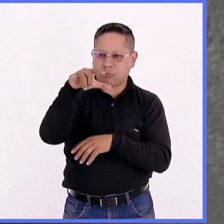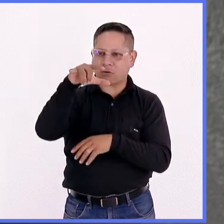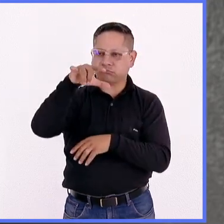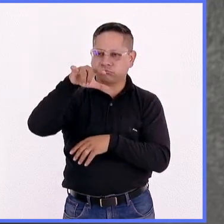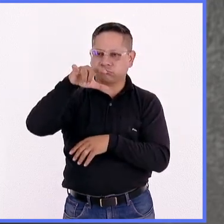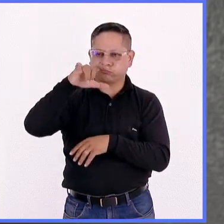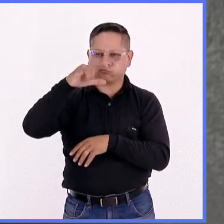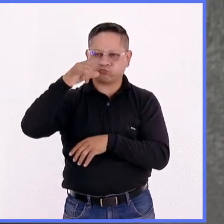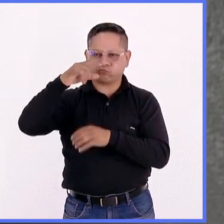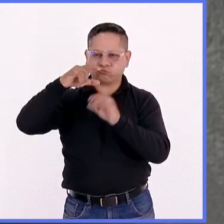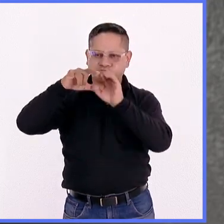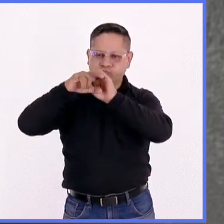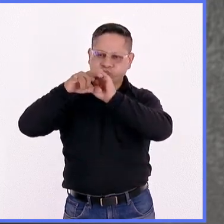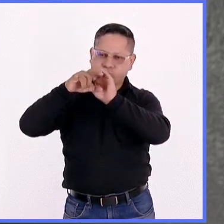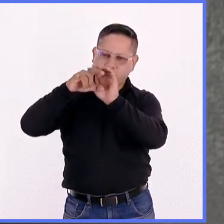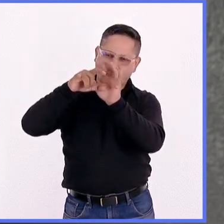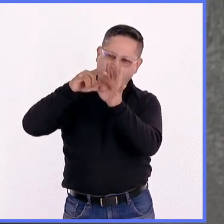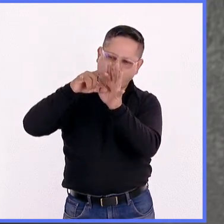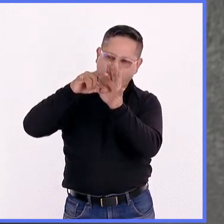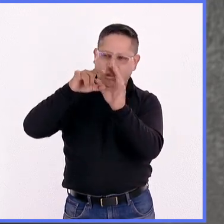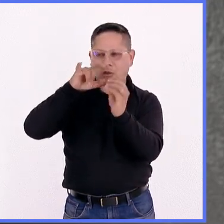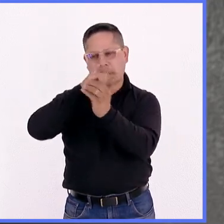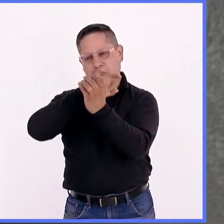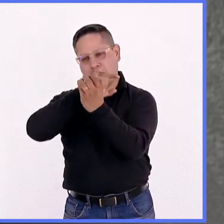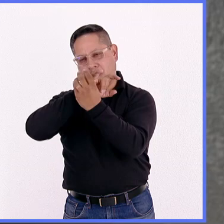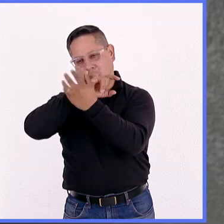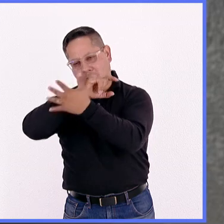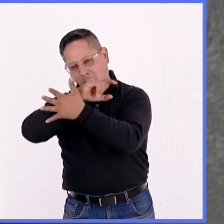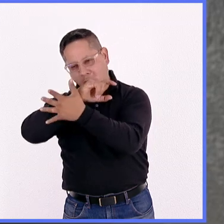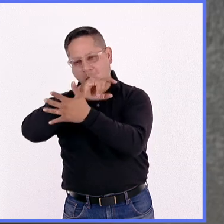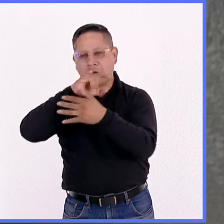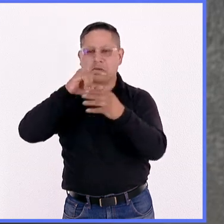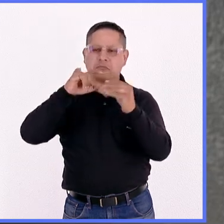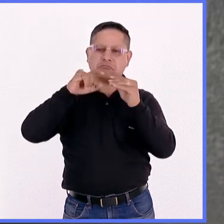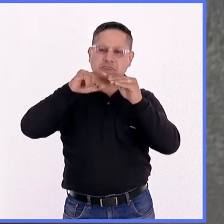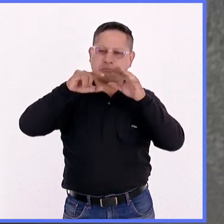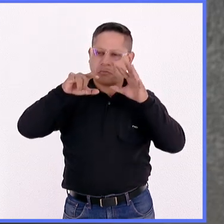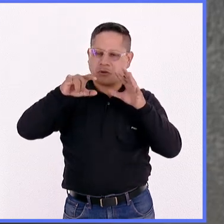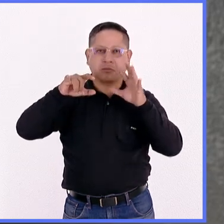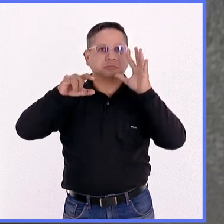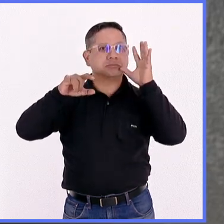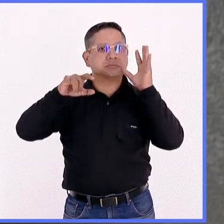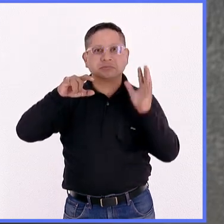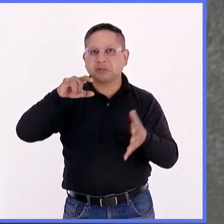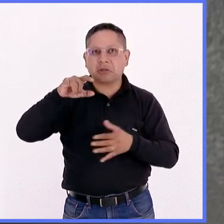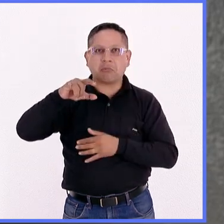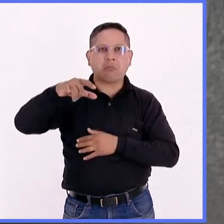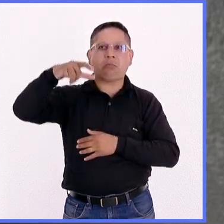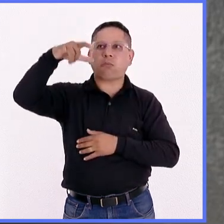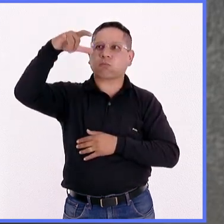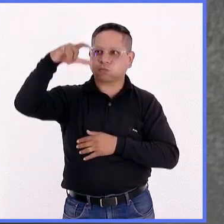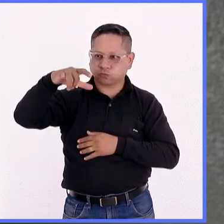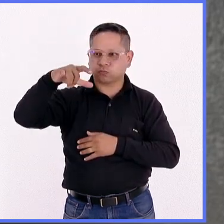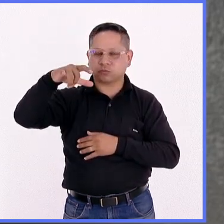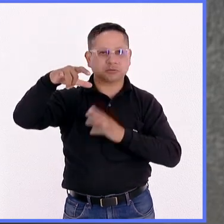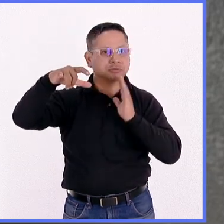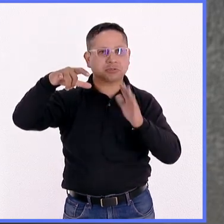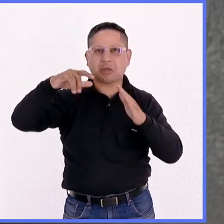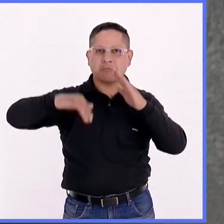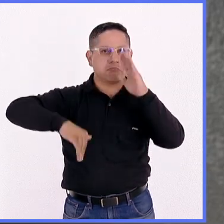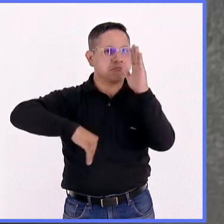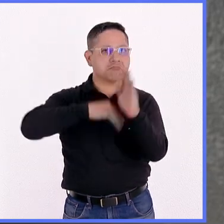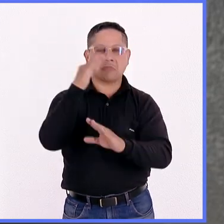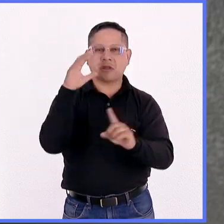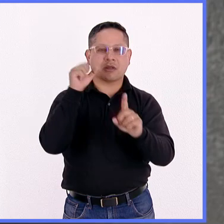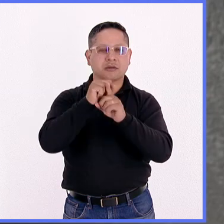segmentos del espejo. Esos son criterios de éxito y ya fue exitoso por el simple hecho de lograrlo. Y por otro lado,